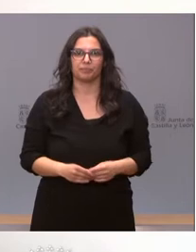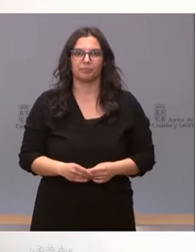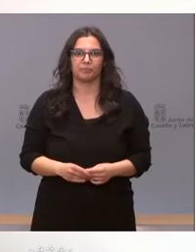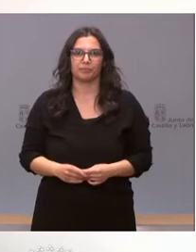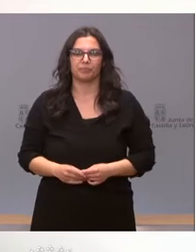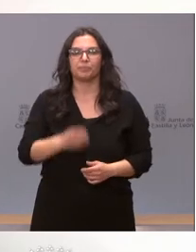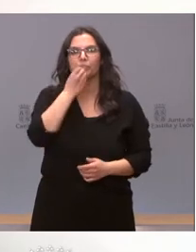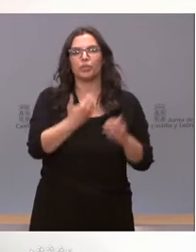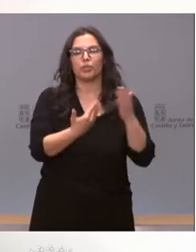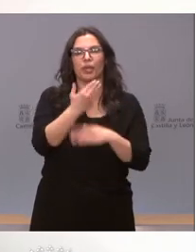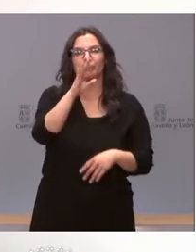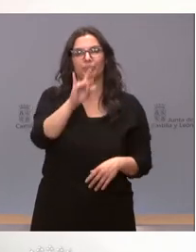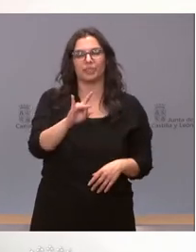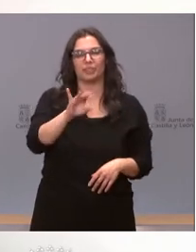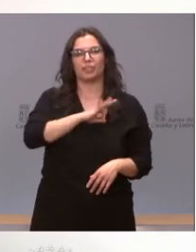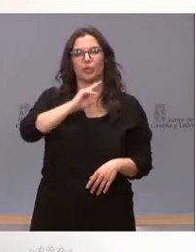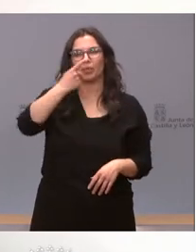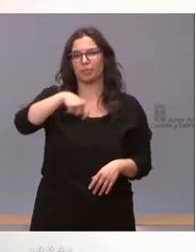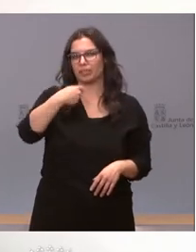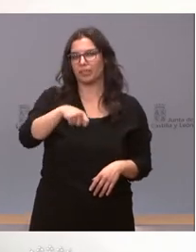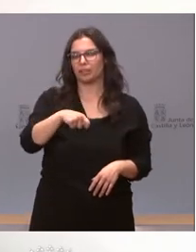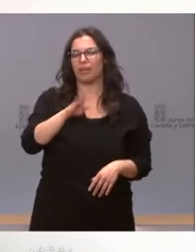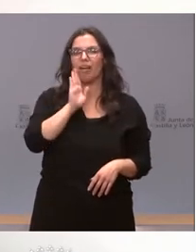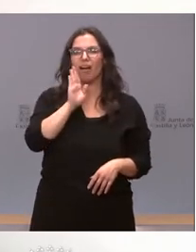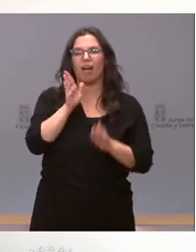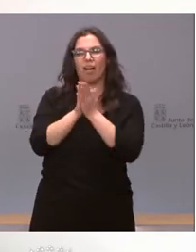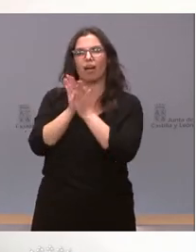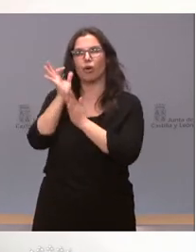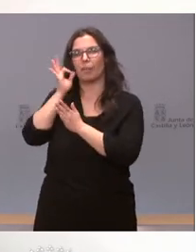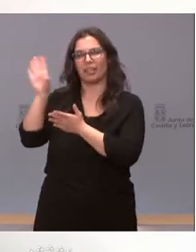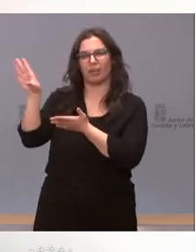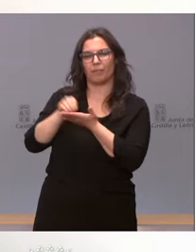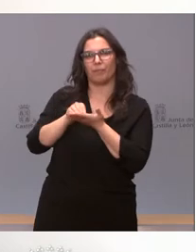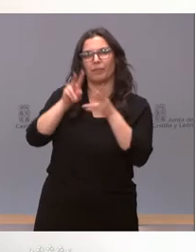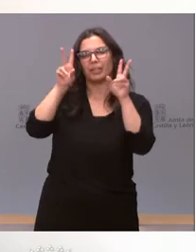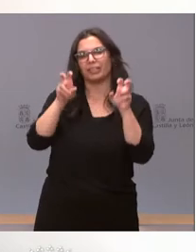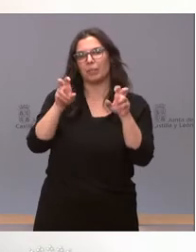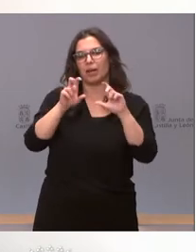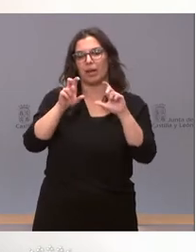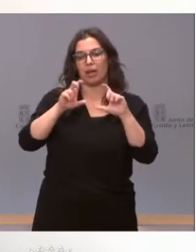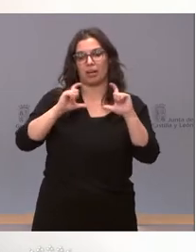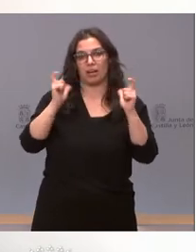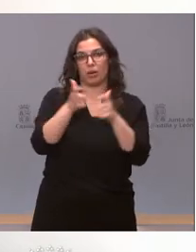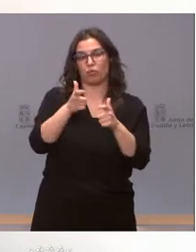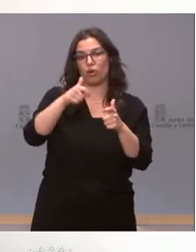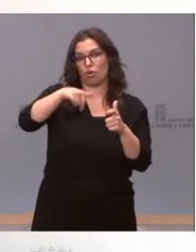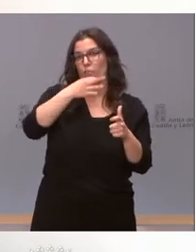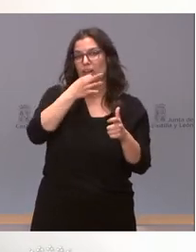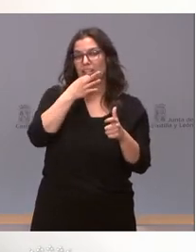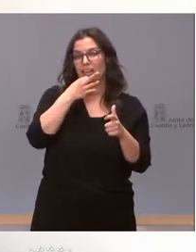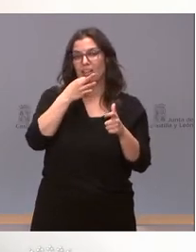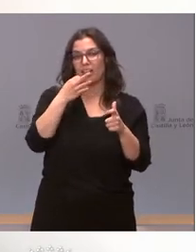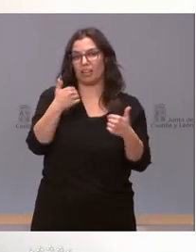Buenos días, sí, señor vicepresidente. Por retomar un poco la pregunta de la compañera anterior de cara a reunión con las juntas de cofradías.